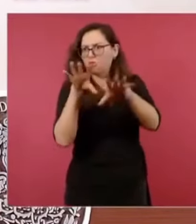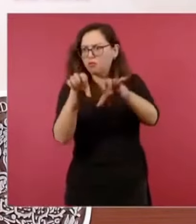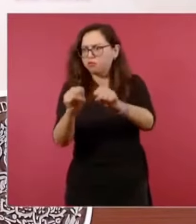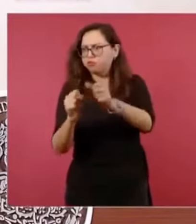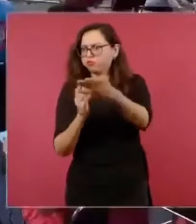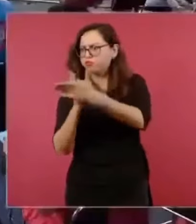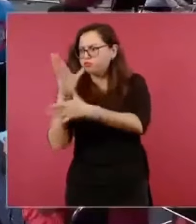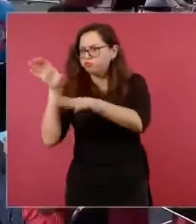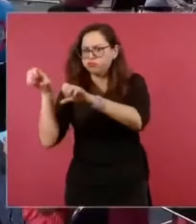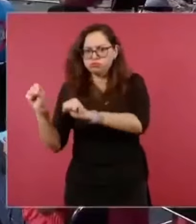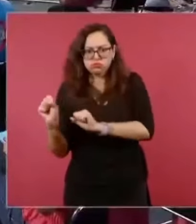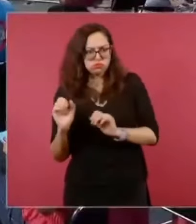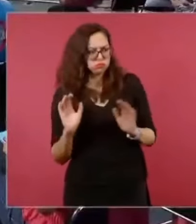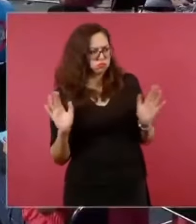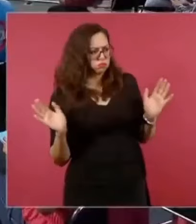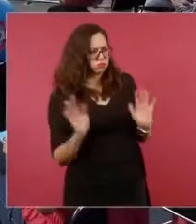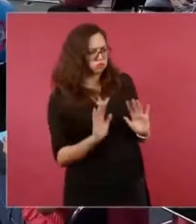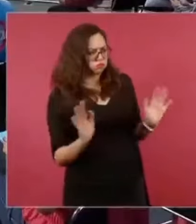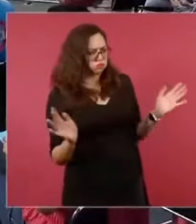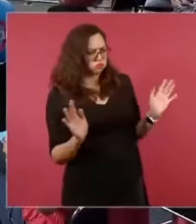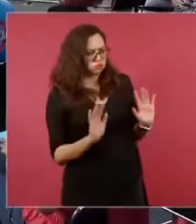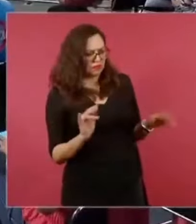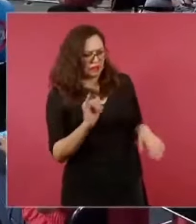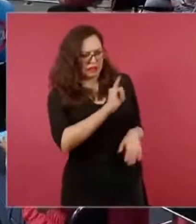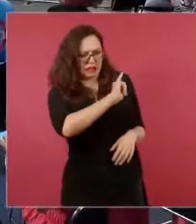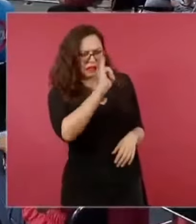que los colonizadores eran otros.